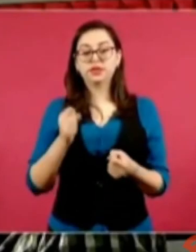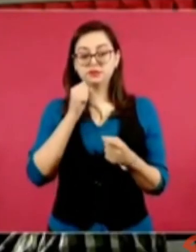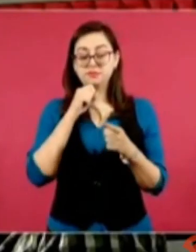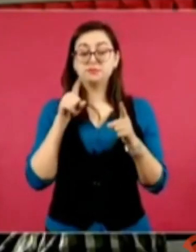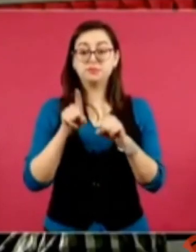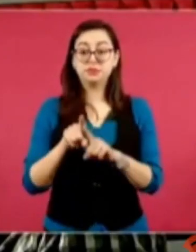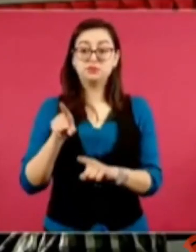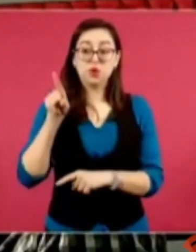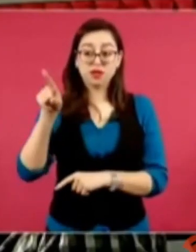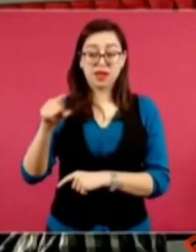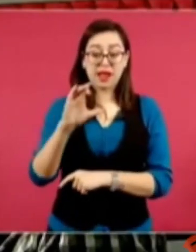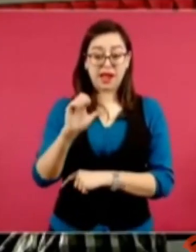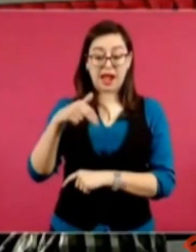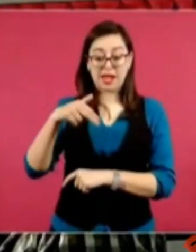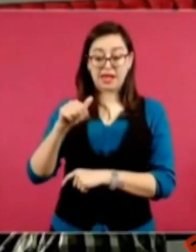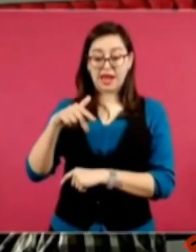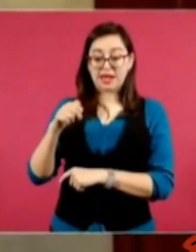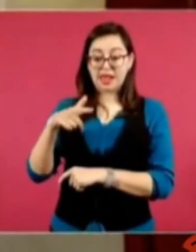Cananea